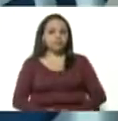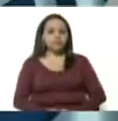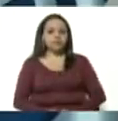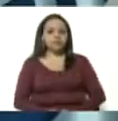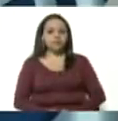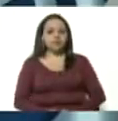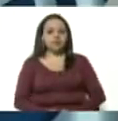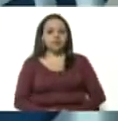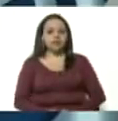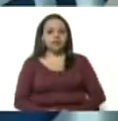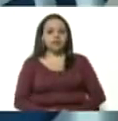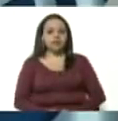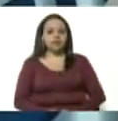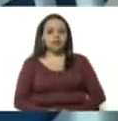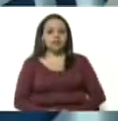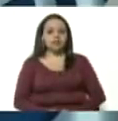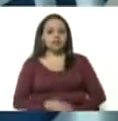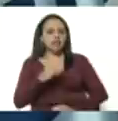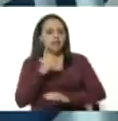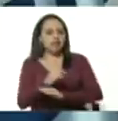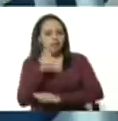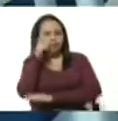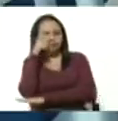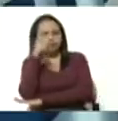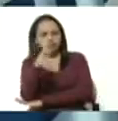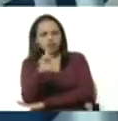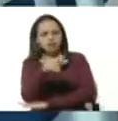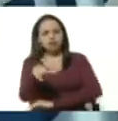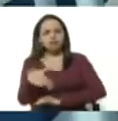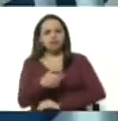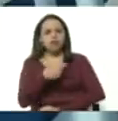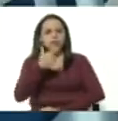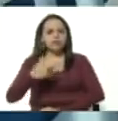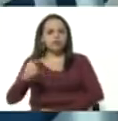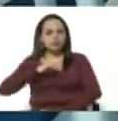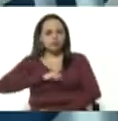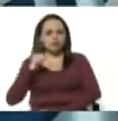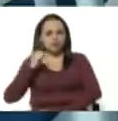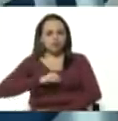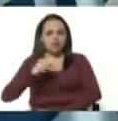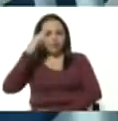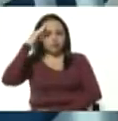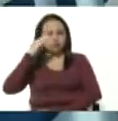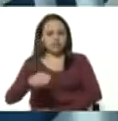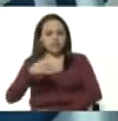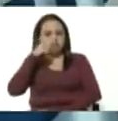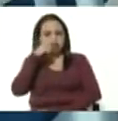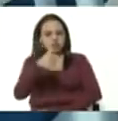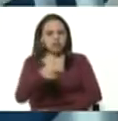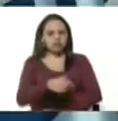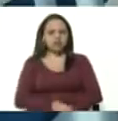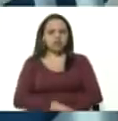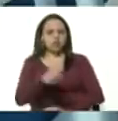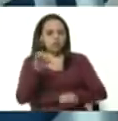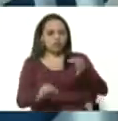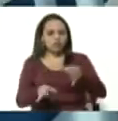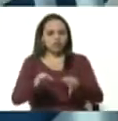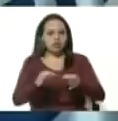tienen que colocar en ojo a visor a todas las autoridades policiales militares y judiciales del país